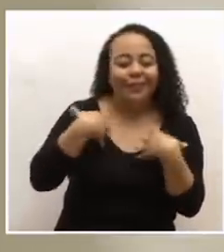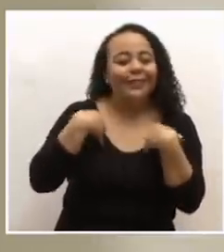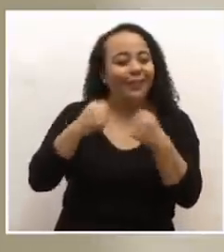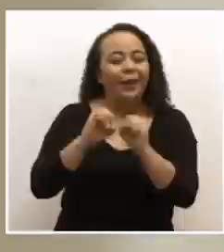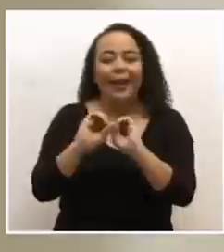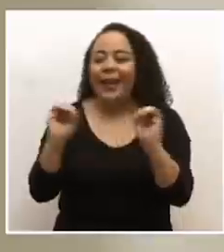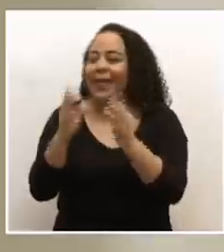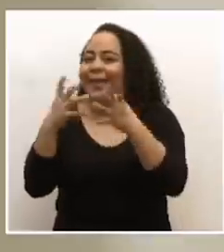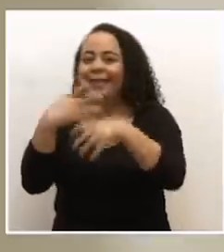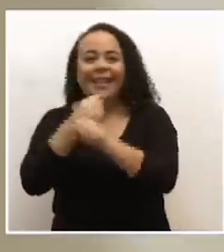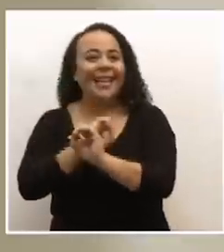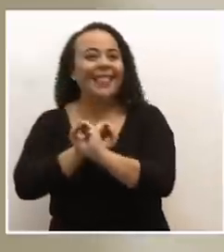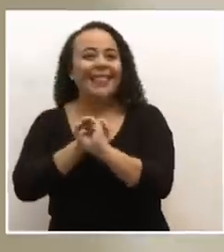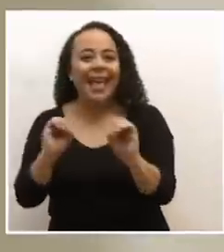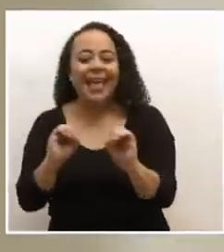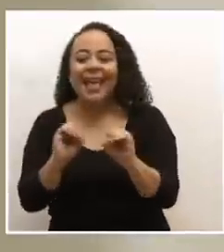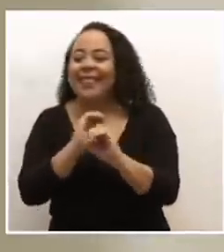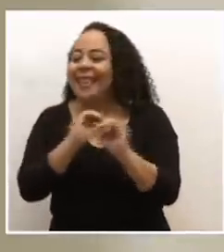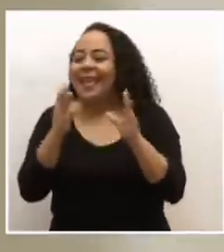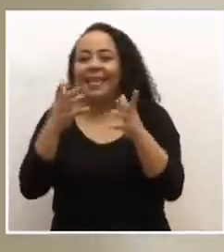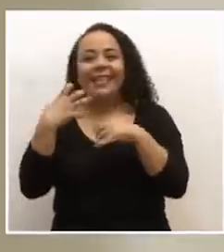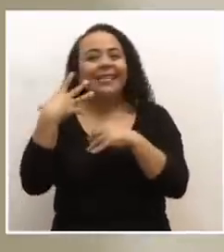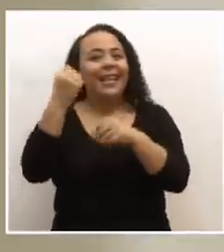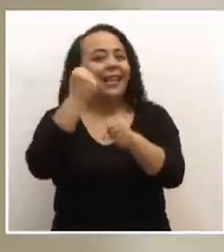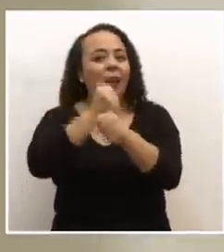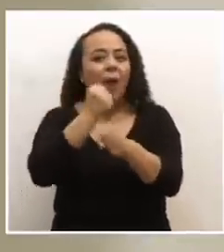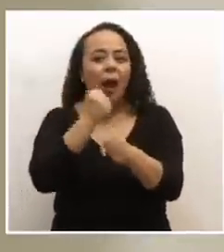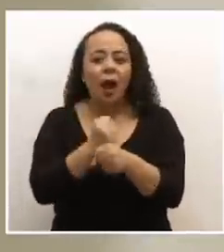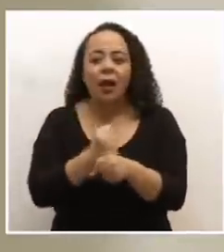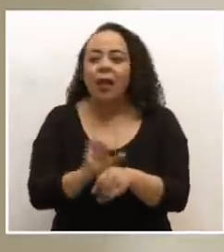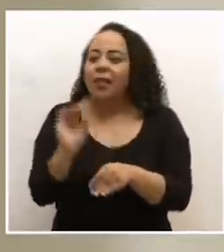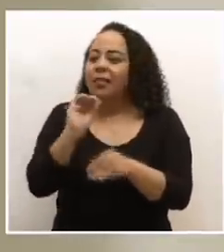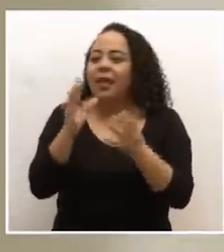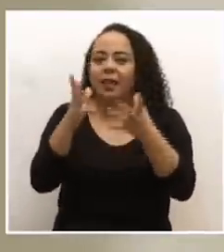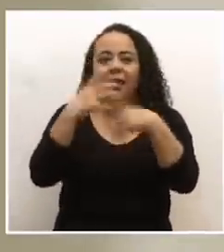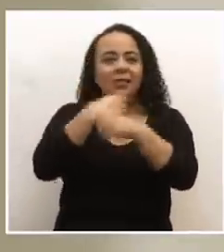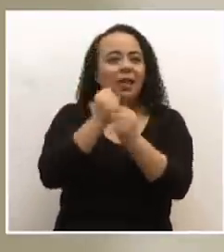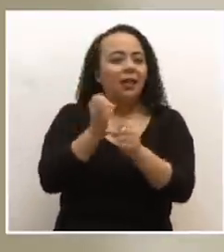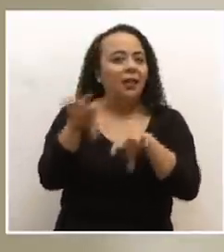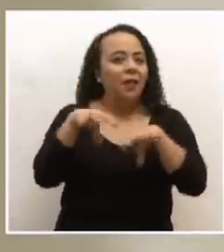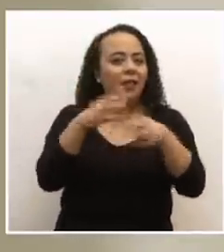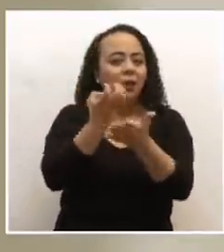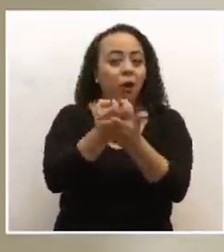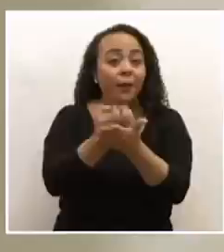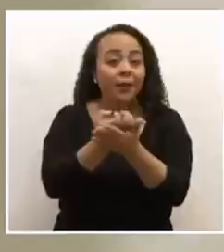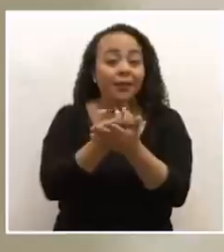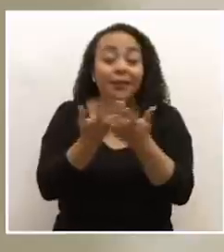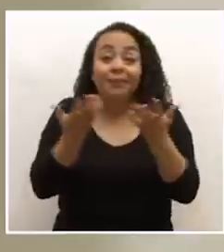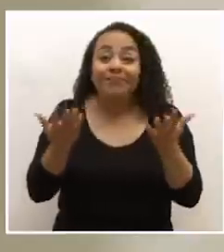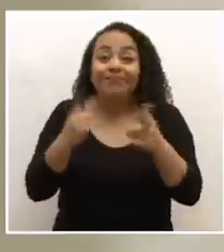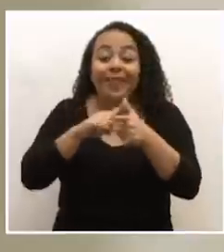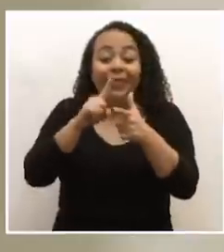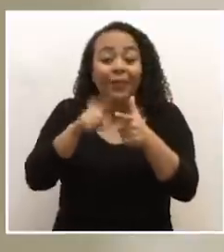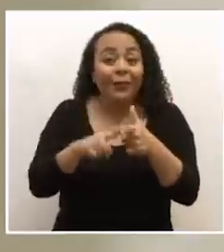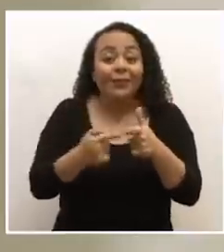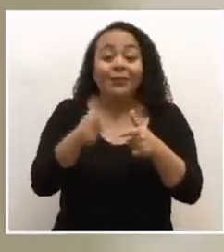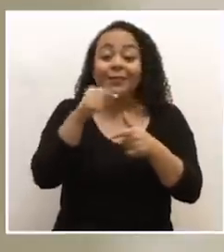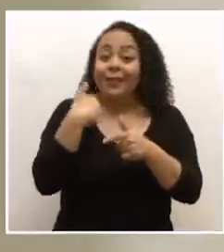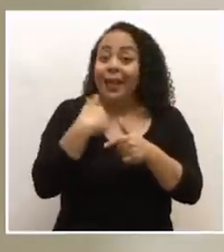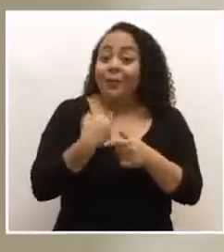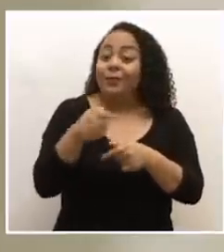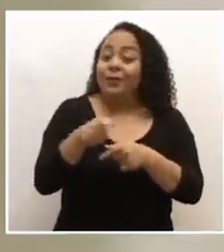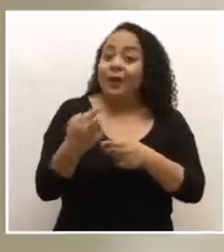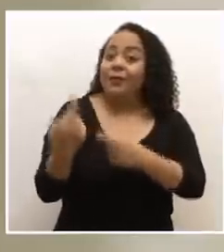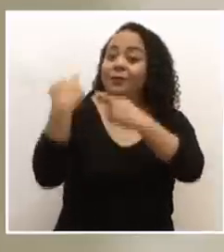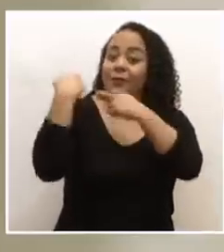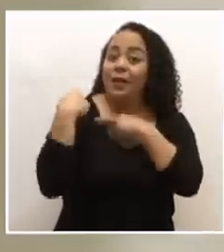querer hacer nada, nadie va a querer salir a trabajar, nadie va a querer salir a hacer actividades económicas. Entonces, el hecho de que tengamos esa responsabilidad